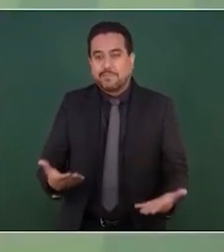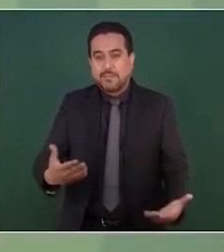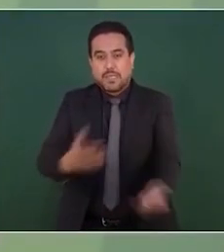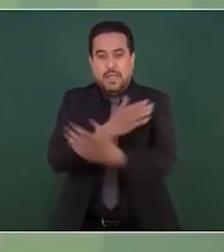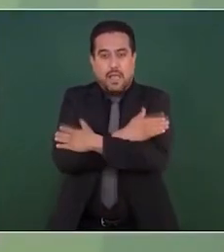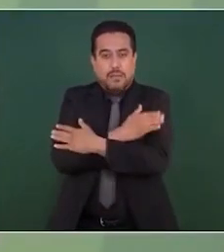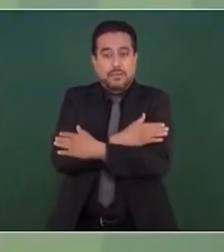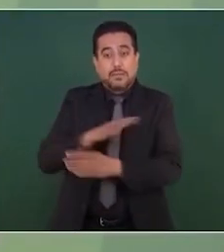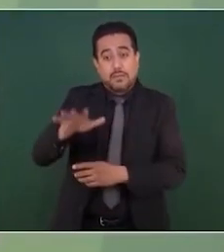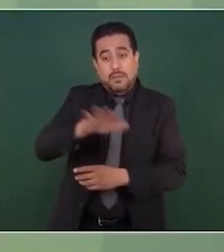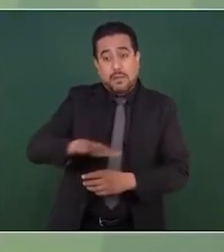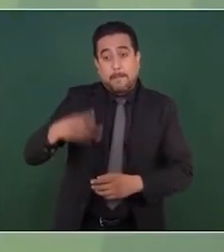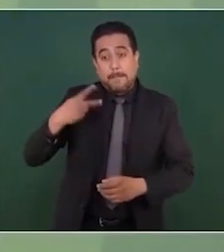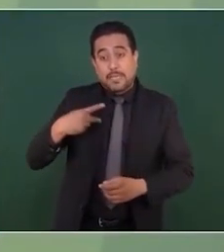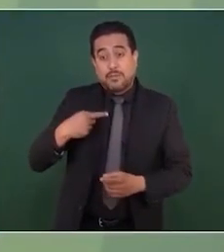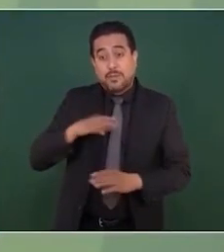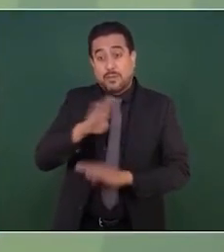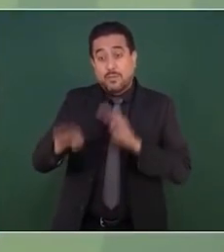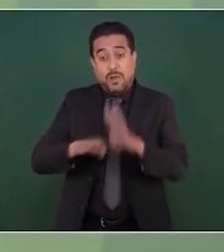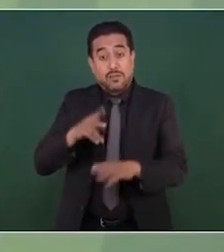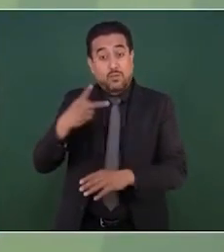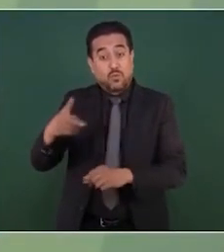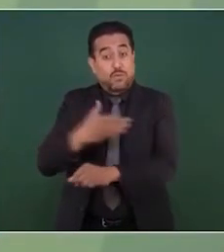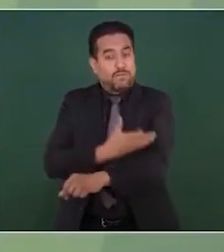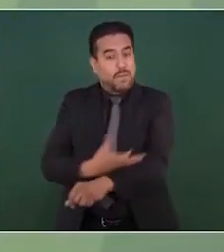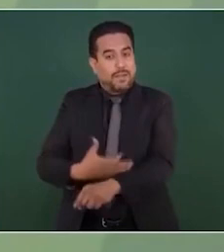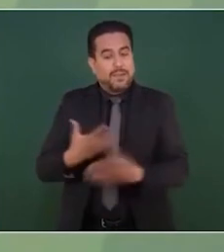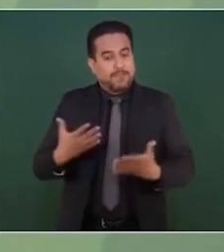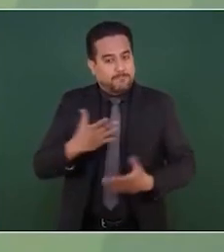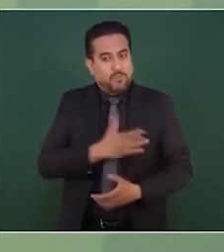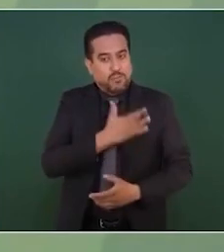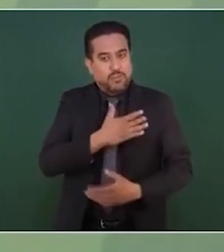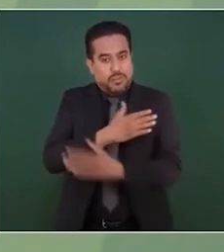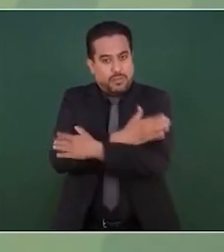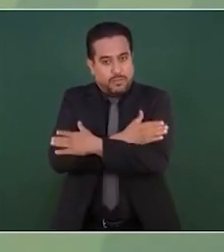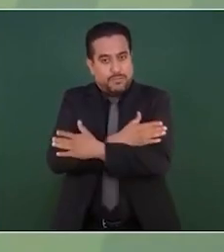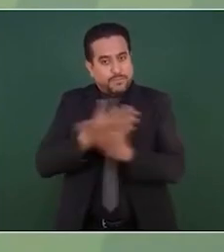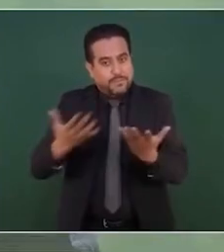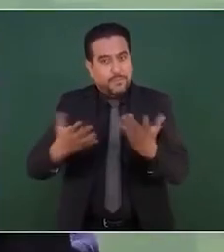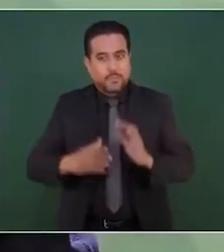familiares de los que perdieron la vida le voy a